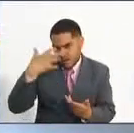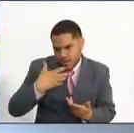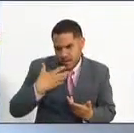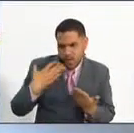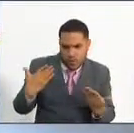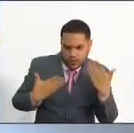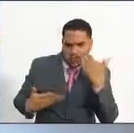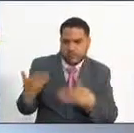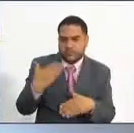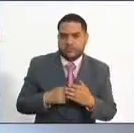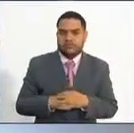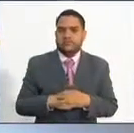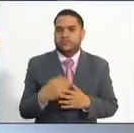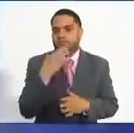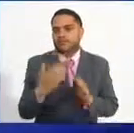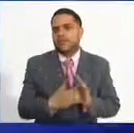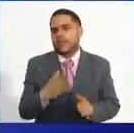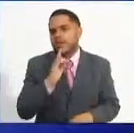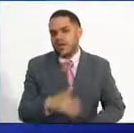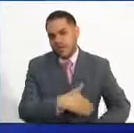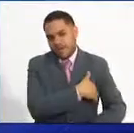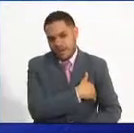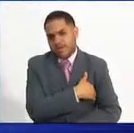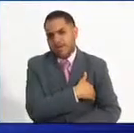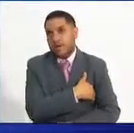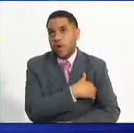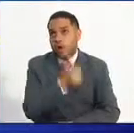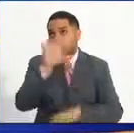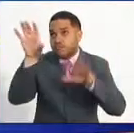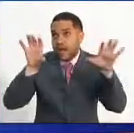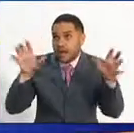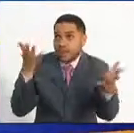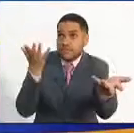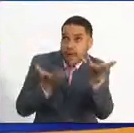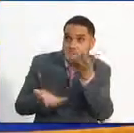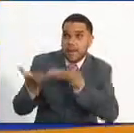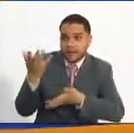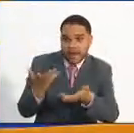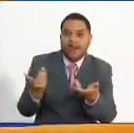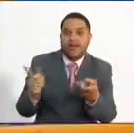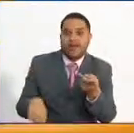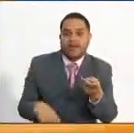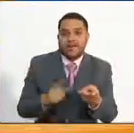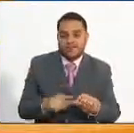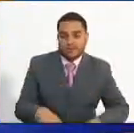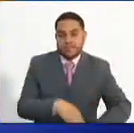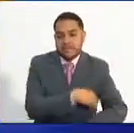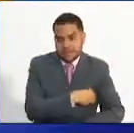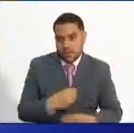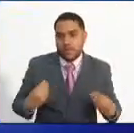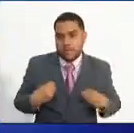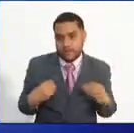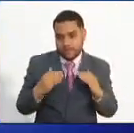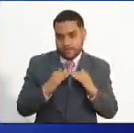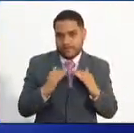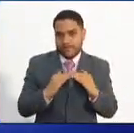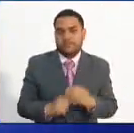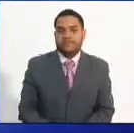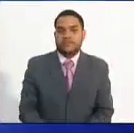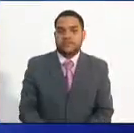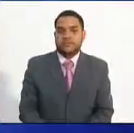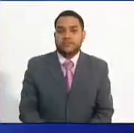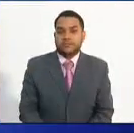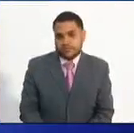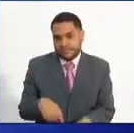Podríamos hablar, por ejemplo, del Ministerio de Relaciones Exteriores, podríamos hablar del Ministerio de Vivienda. Eso es como lo